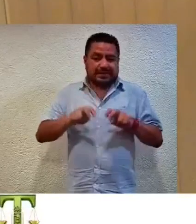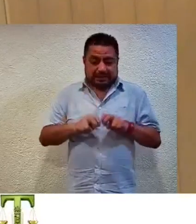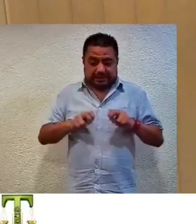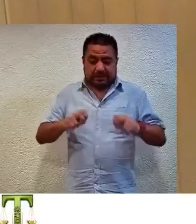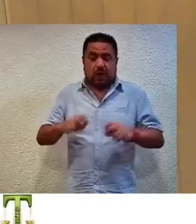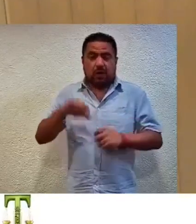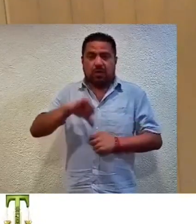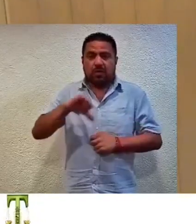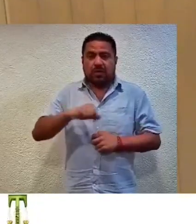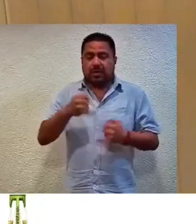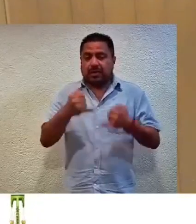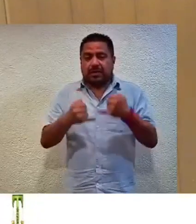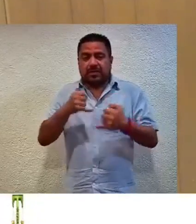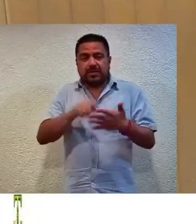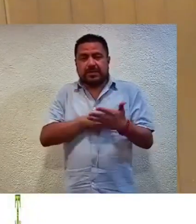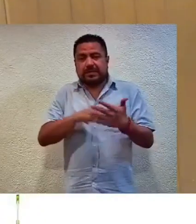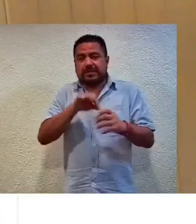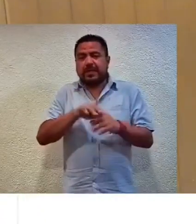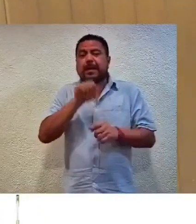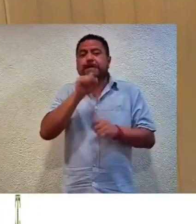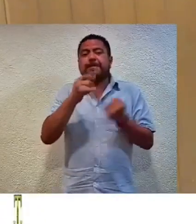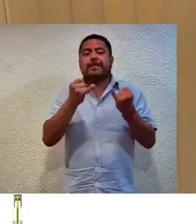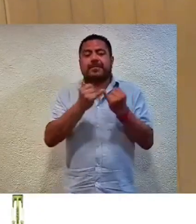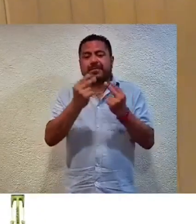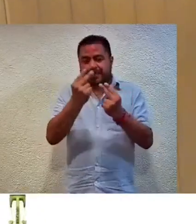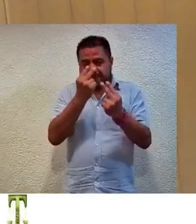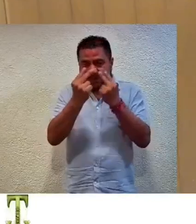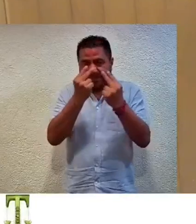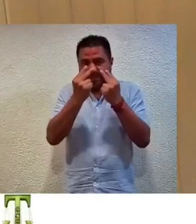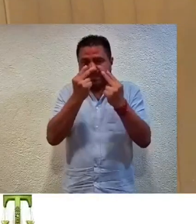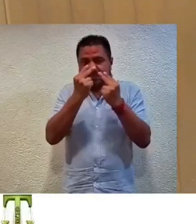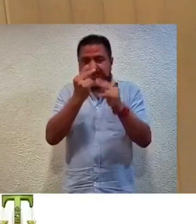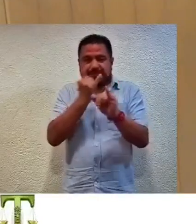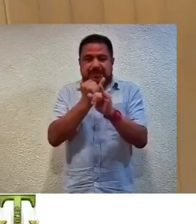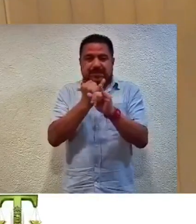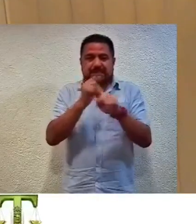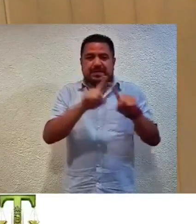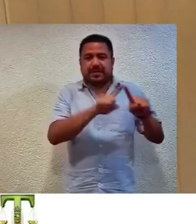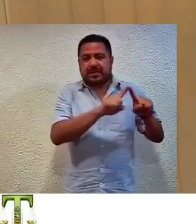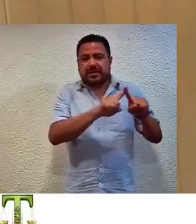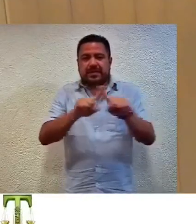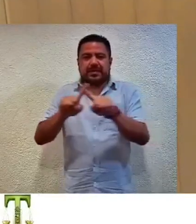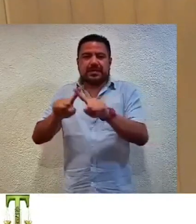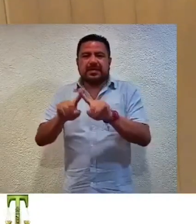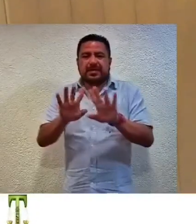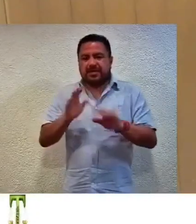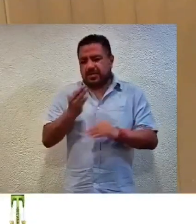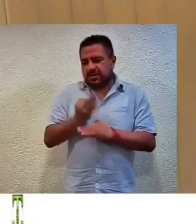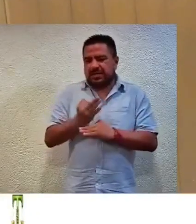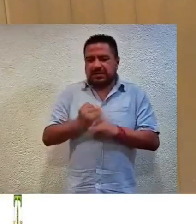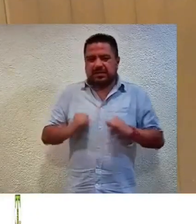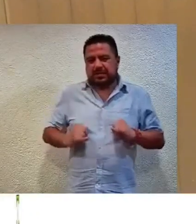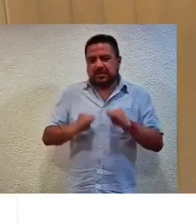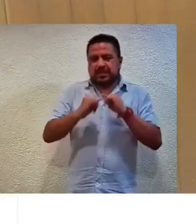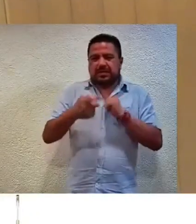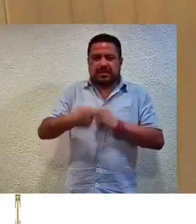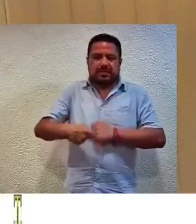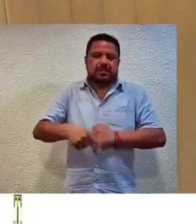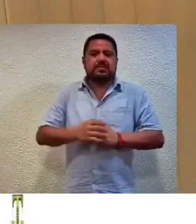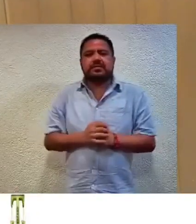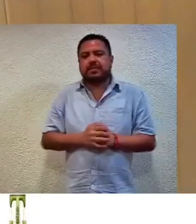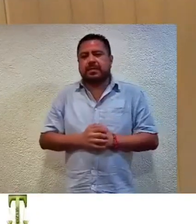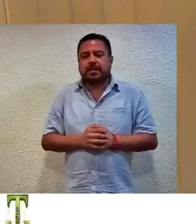tribunal electoral y a quienes nos siguen por las redes sociales de este órgano